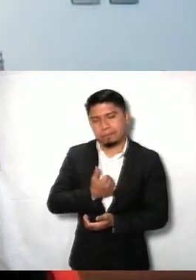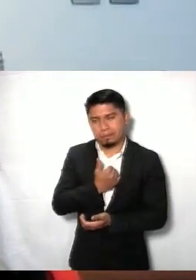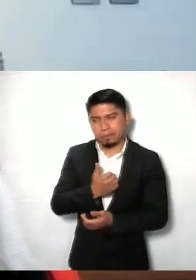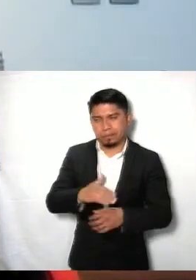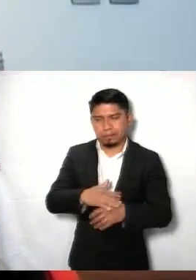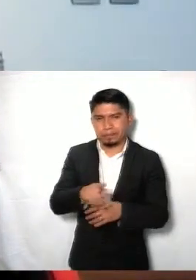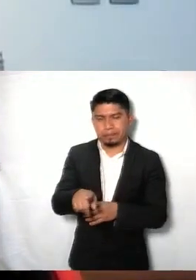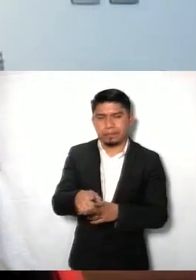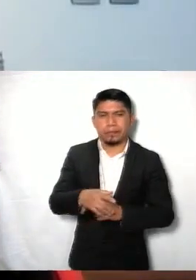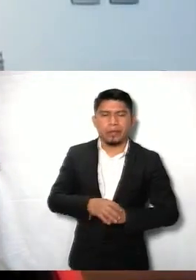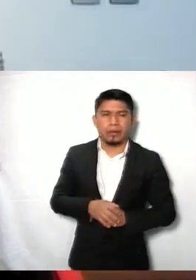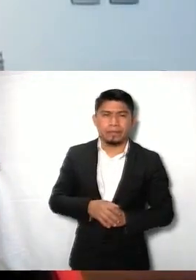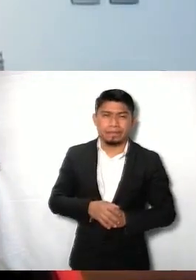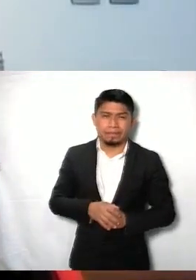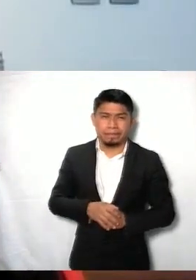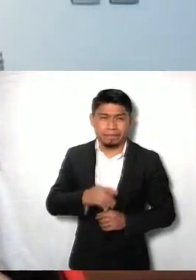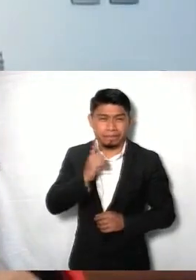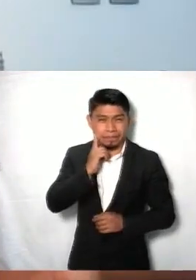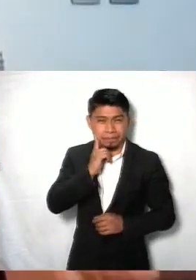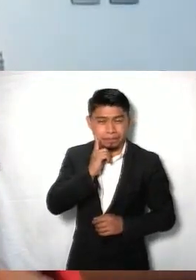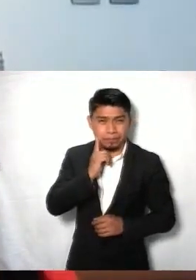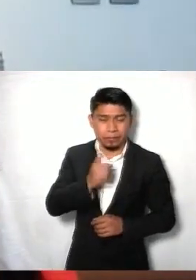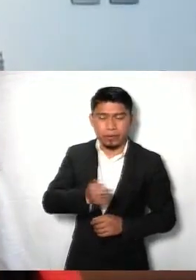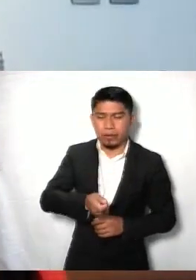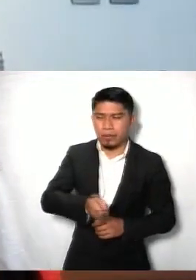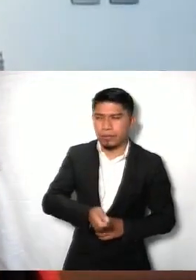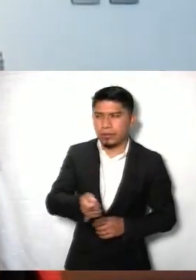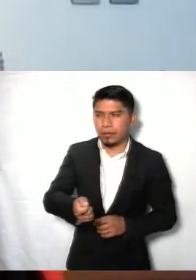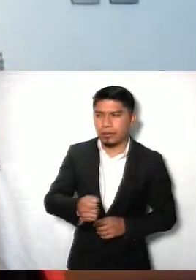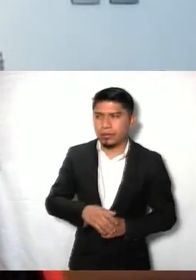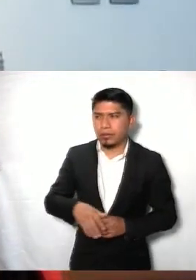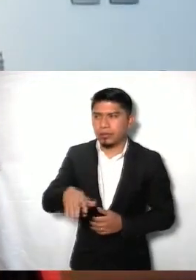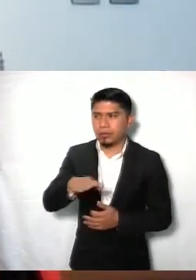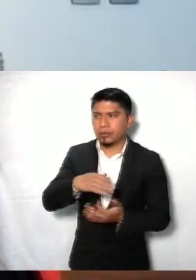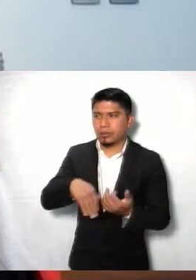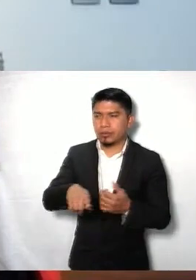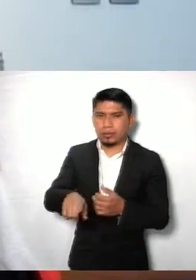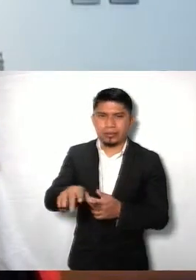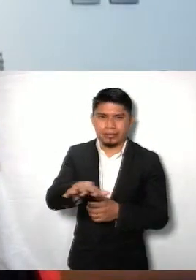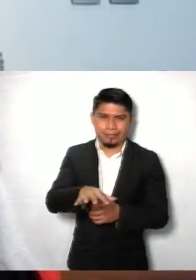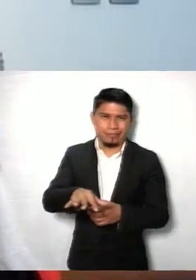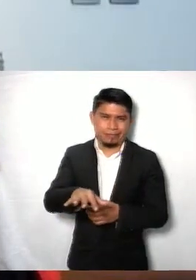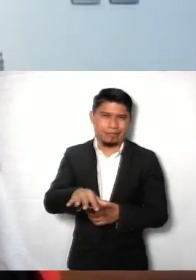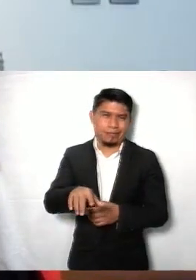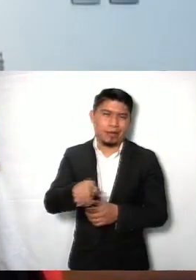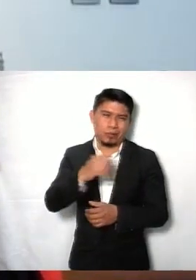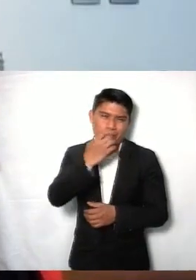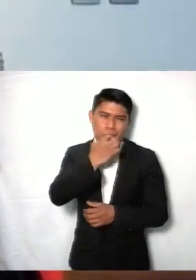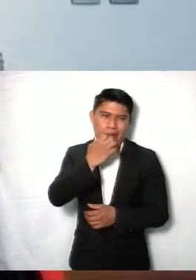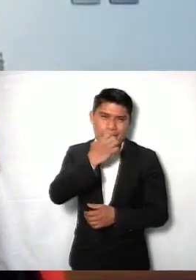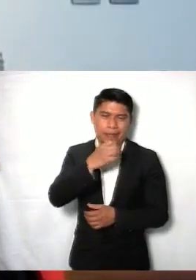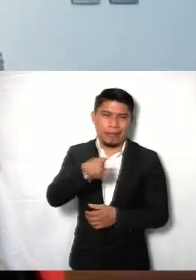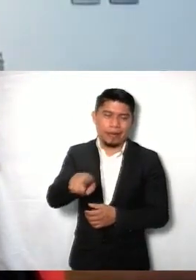toca a la distancia. Saludar, por supuesto, a toda la Facultad de Derecho de la UNAM.